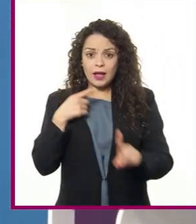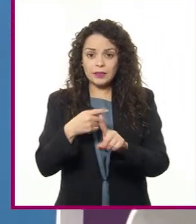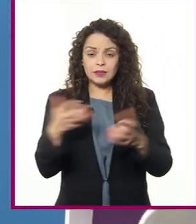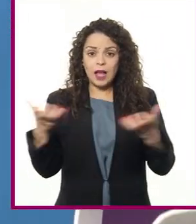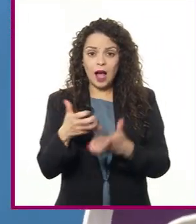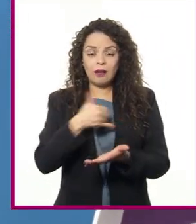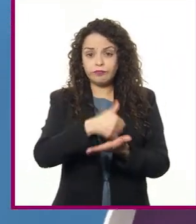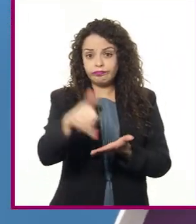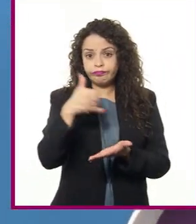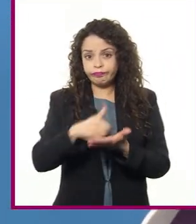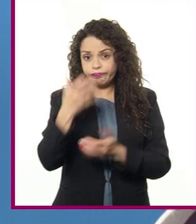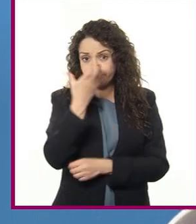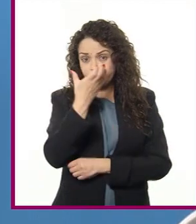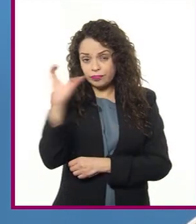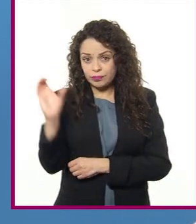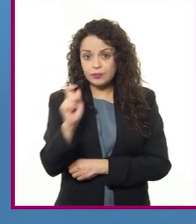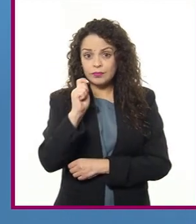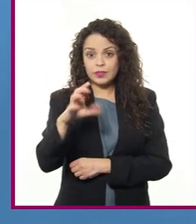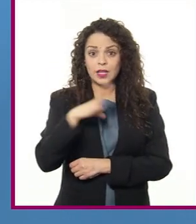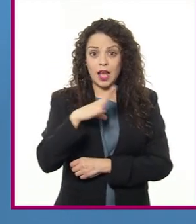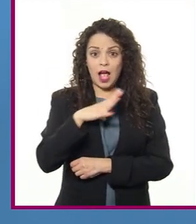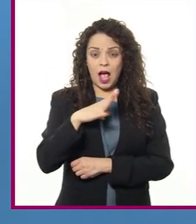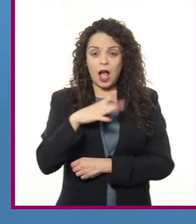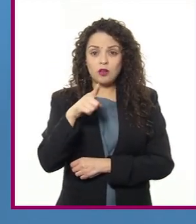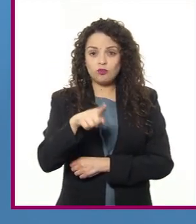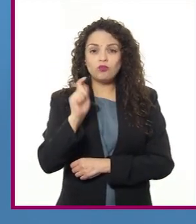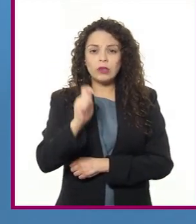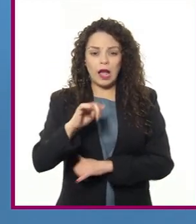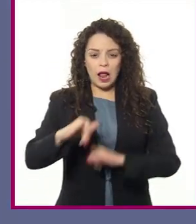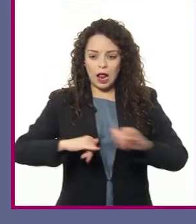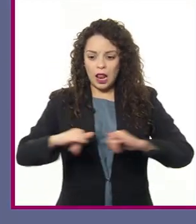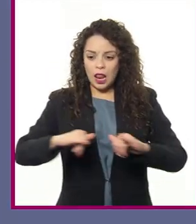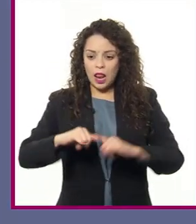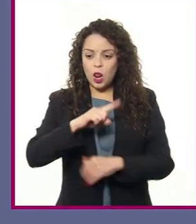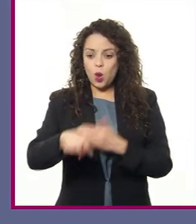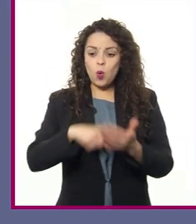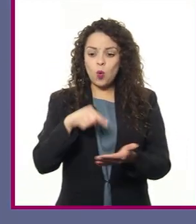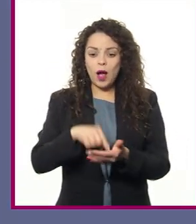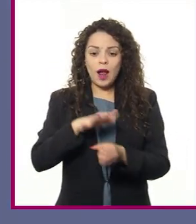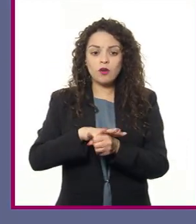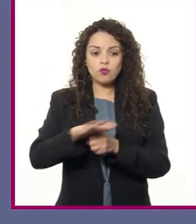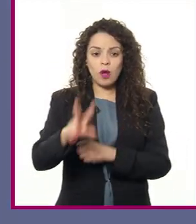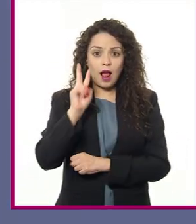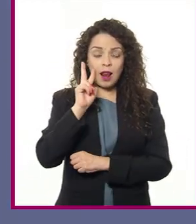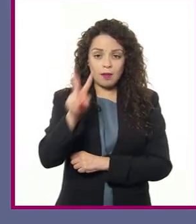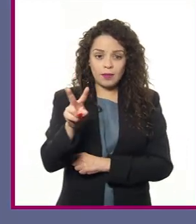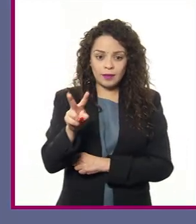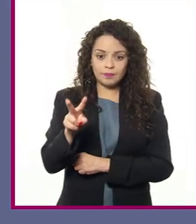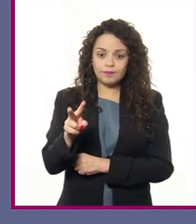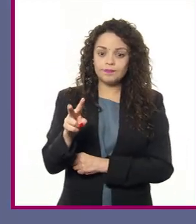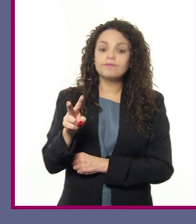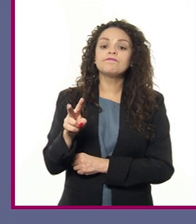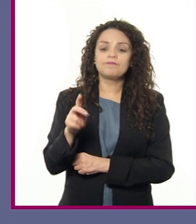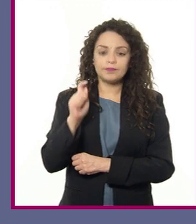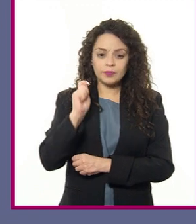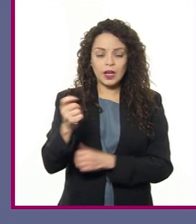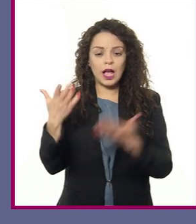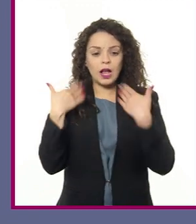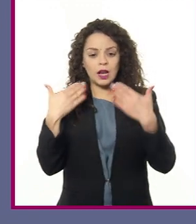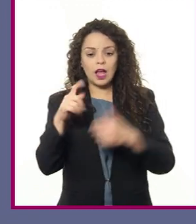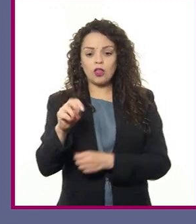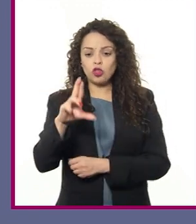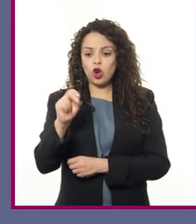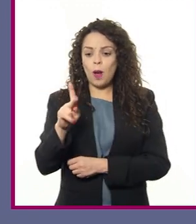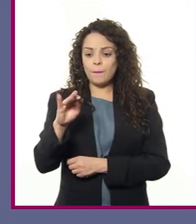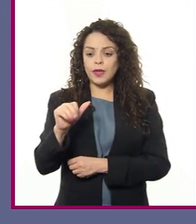producción agrícola presentan las siguientes condiciones geográficas. 6. Grandes llanuras. 7. Climas tropicales y